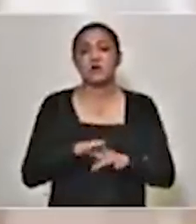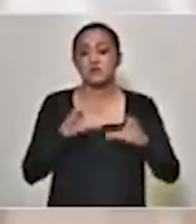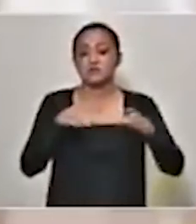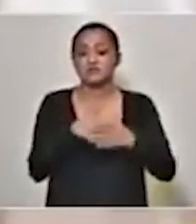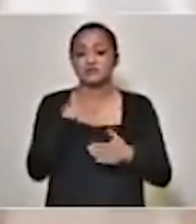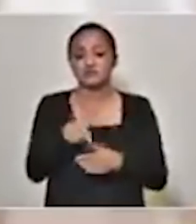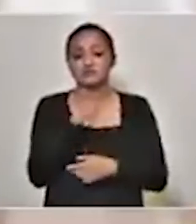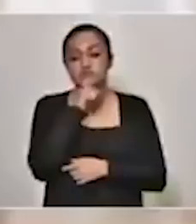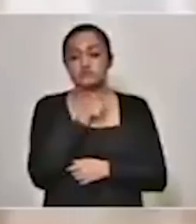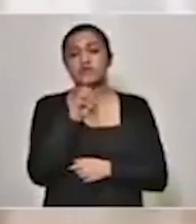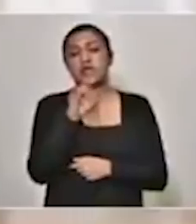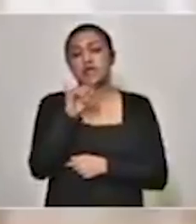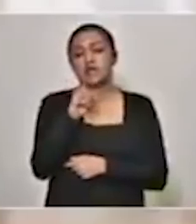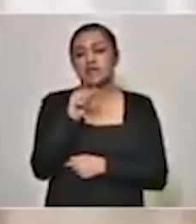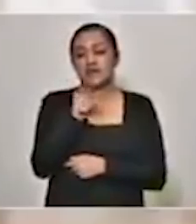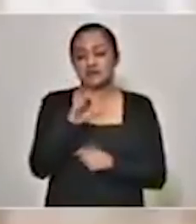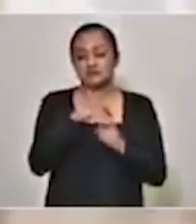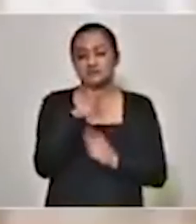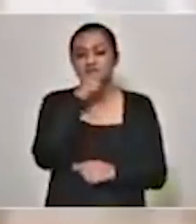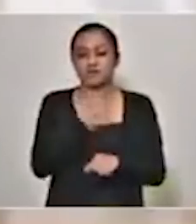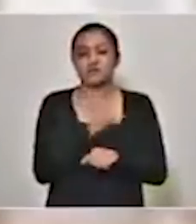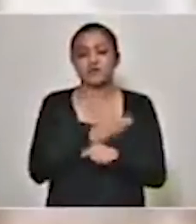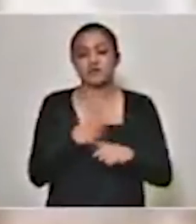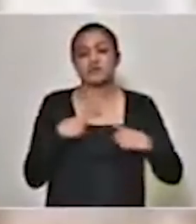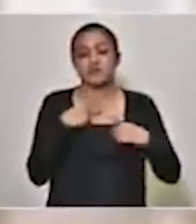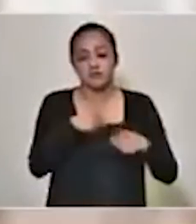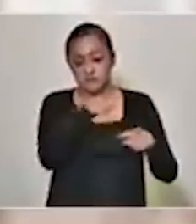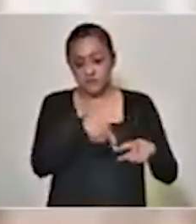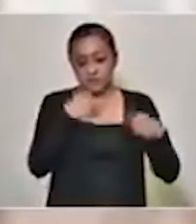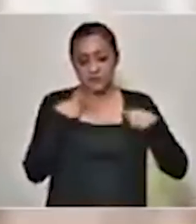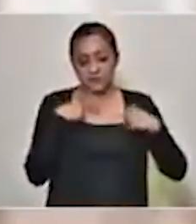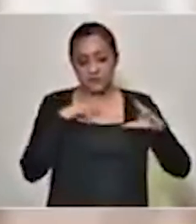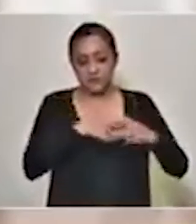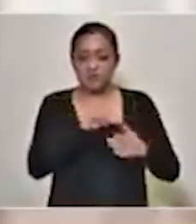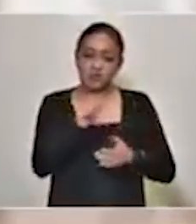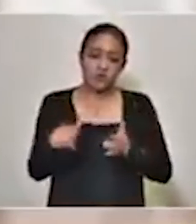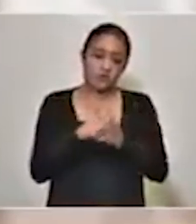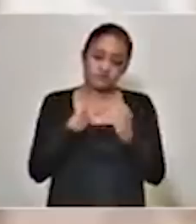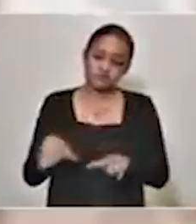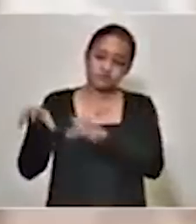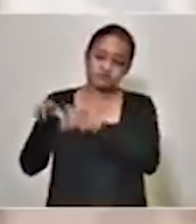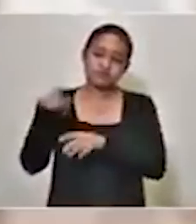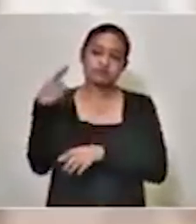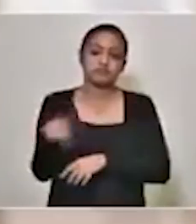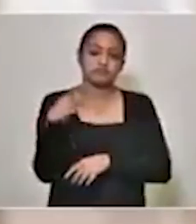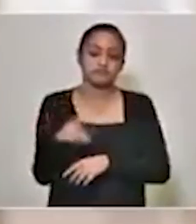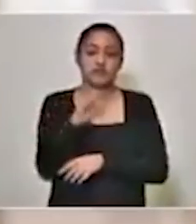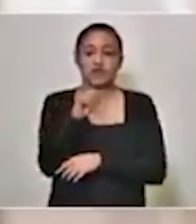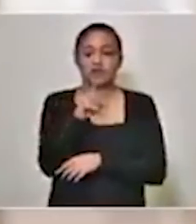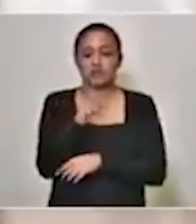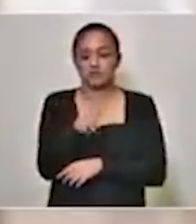agrario, el comisariado ejidal, que tiene que reubicar a esas gentes en otros lugares del propio